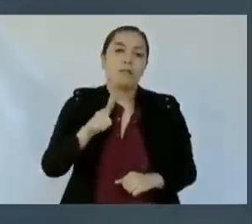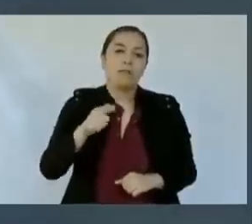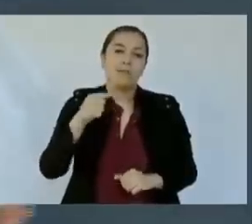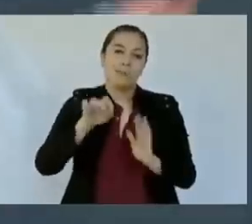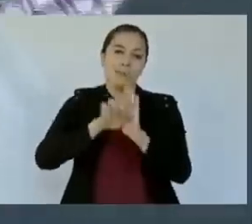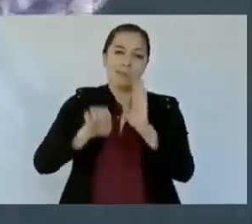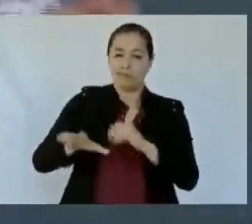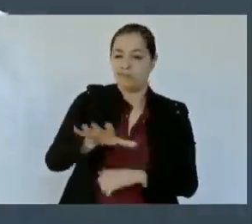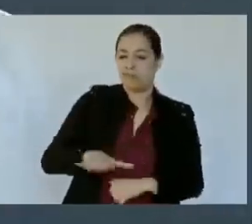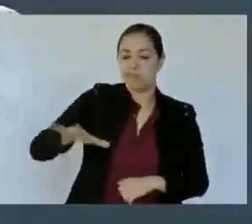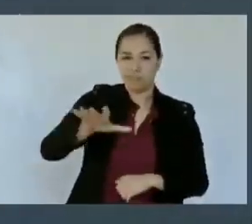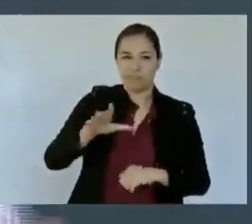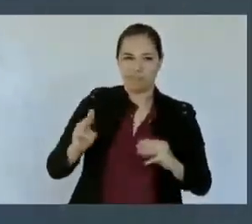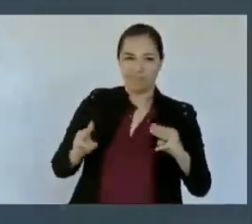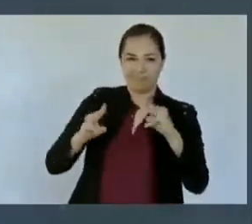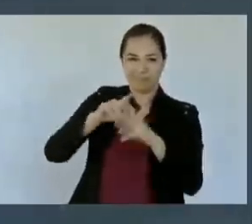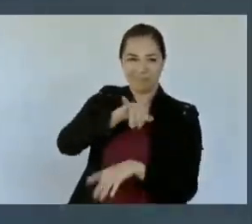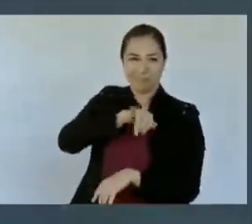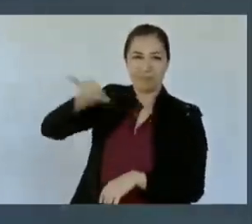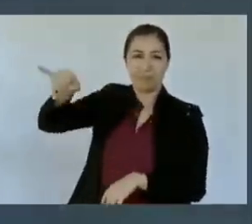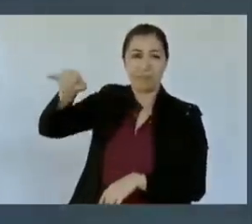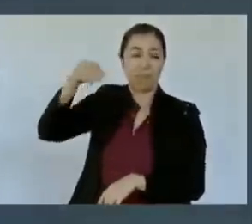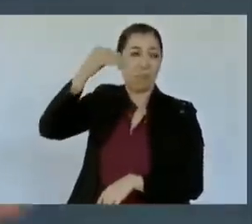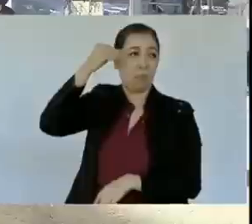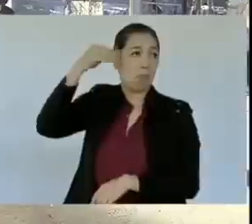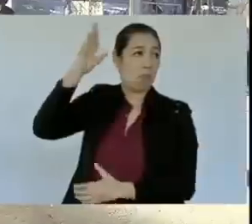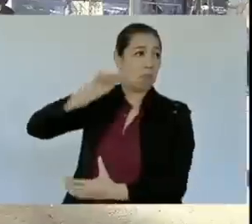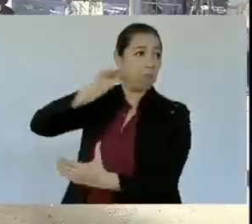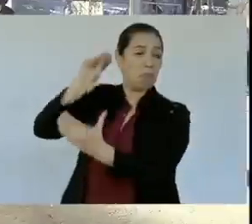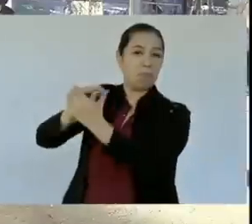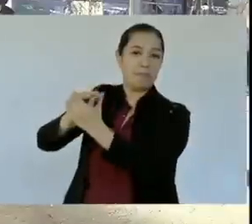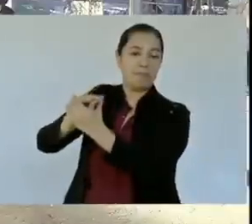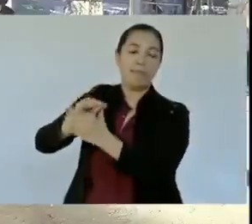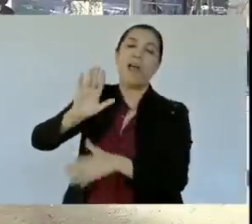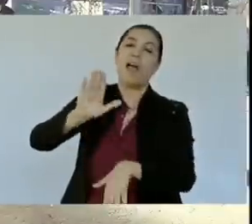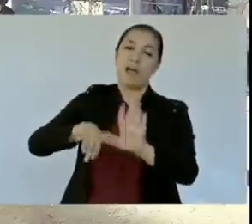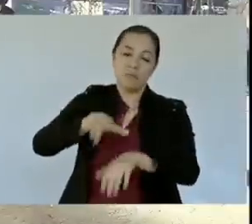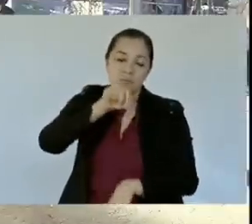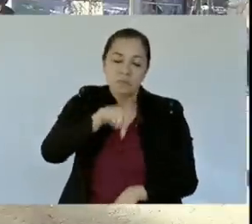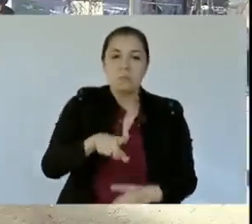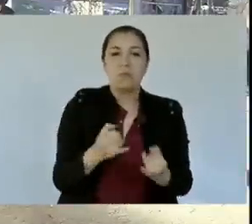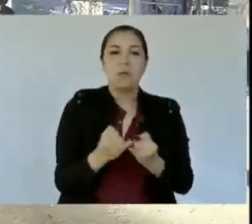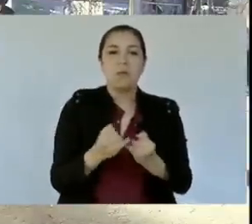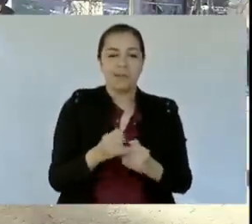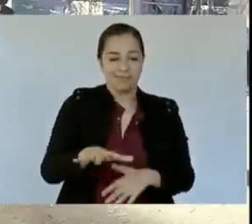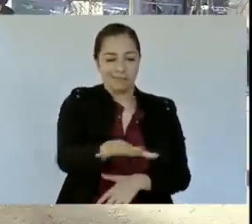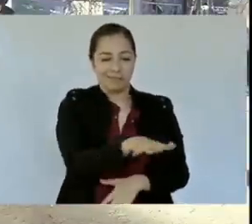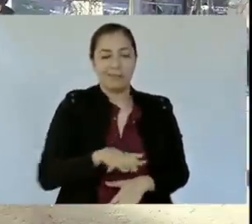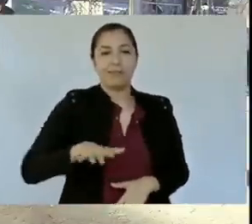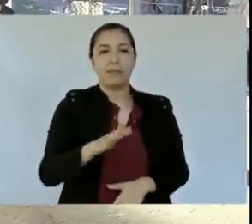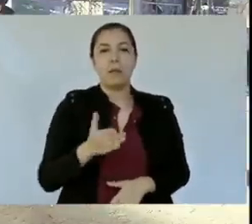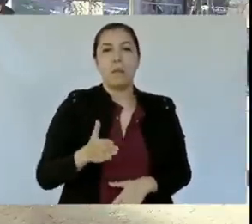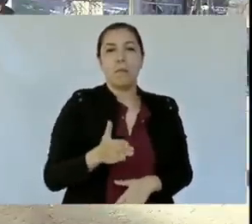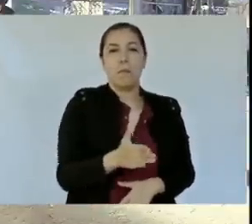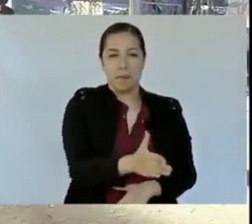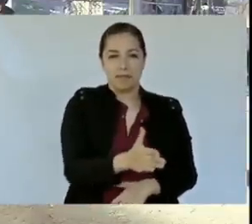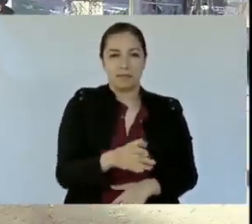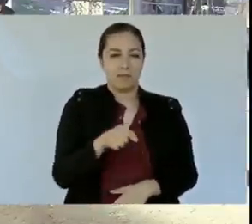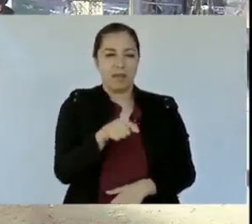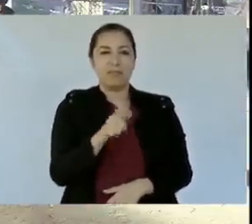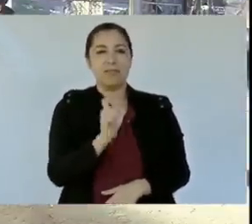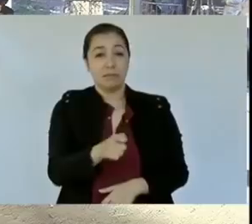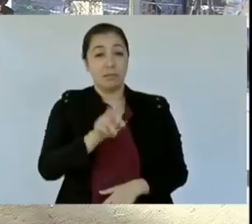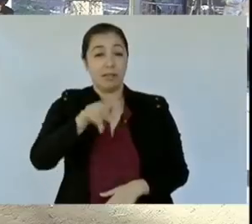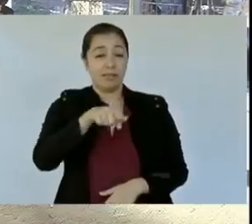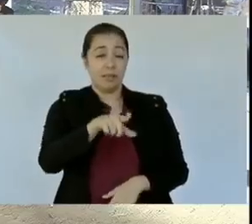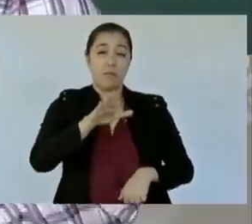y es muchas veces los campos pesqueros. Es donde está la mayor marginación y pobreza. Por eso yo